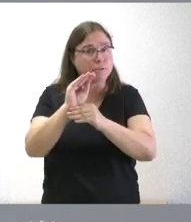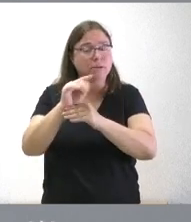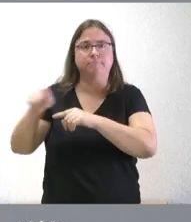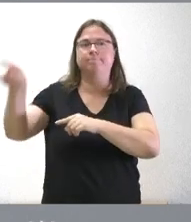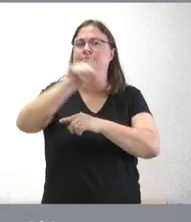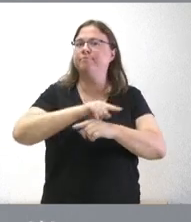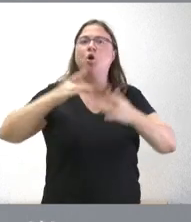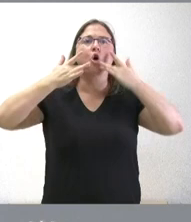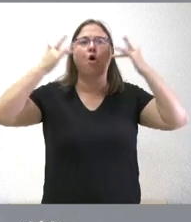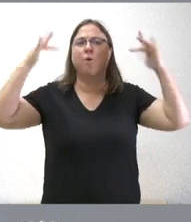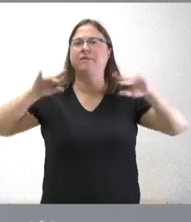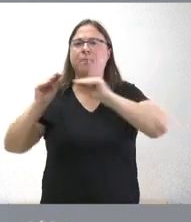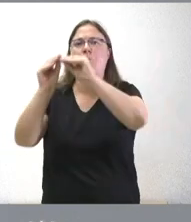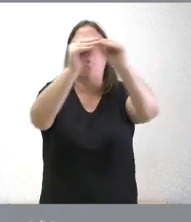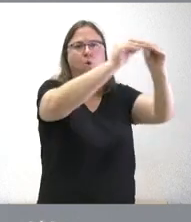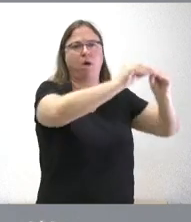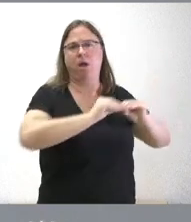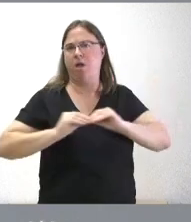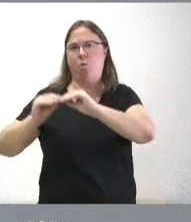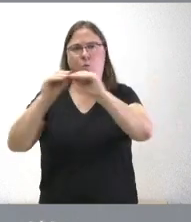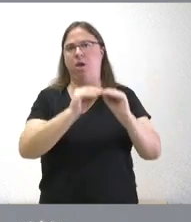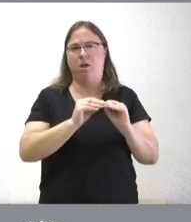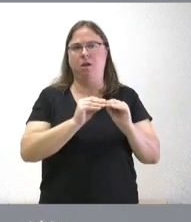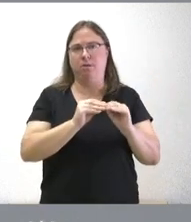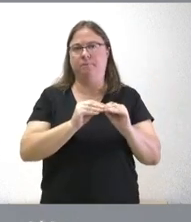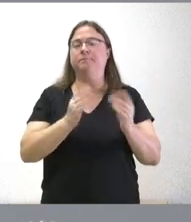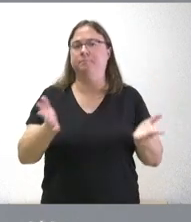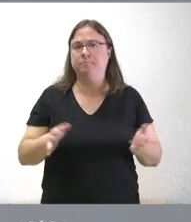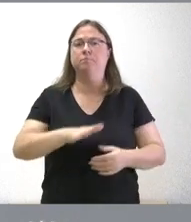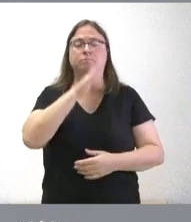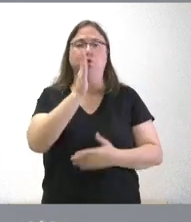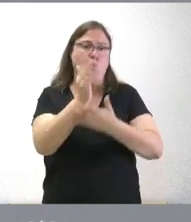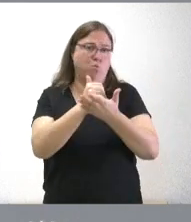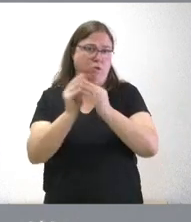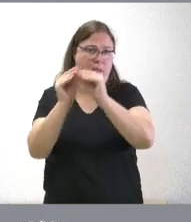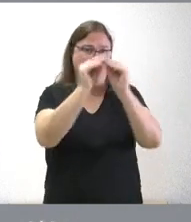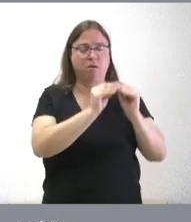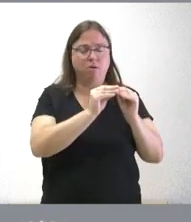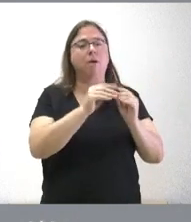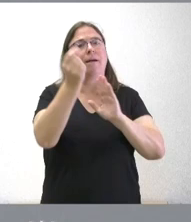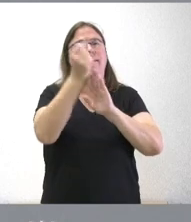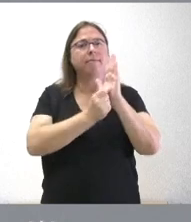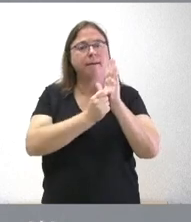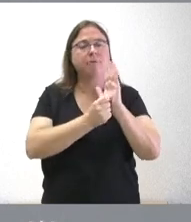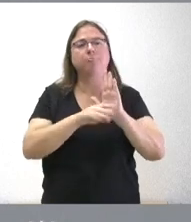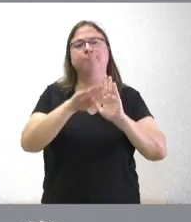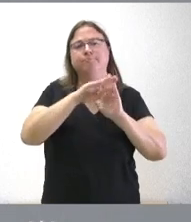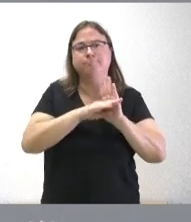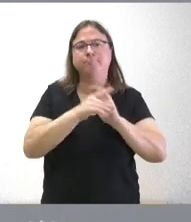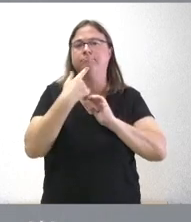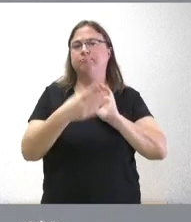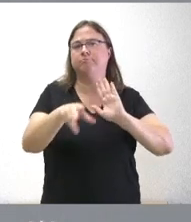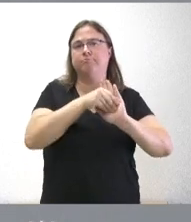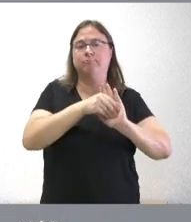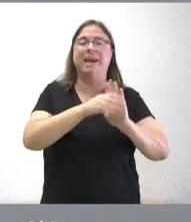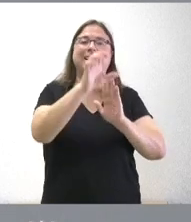de objetividad y de igualdad entre todas las comunidades autónomas y por tanto teniendo en cuenta criterios y principios como los que recogen también nuestro